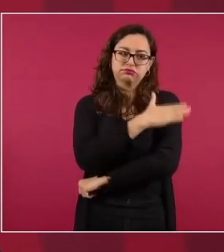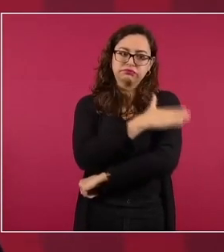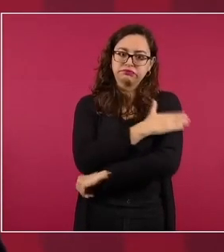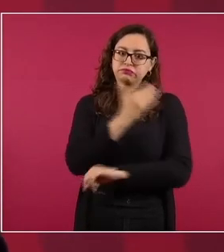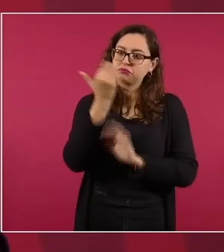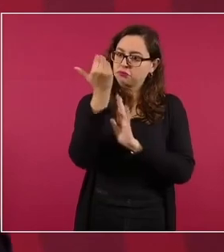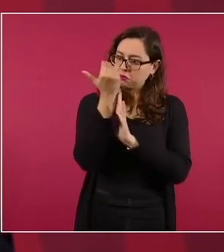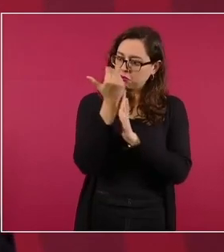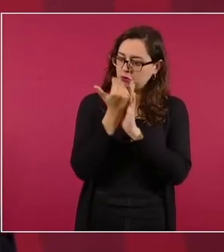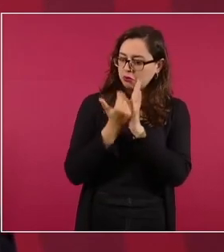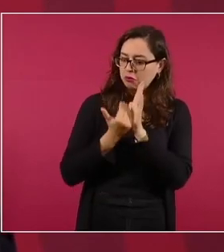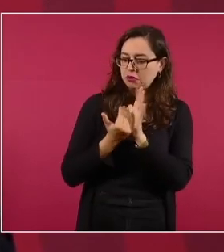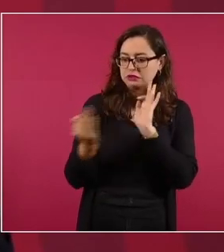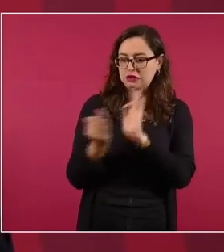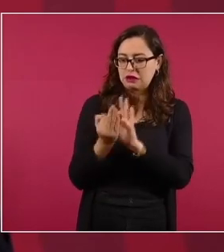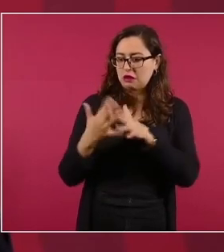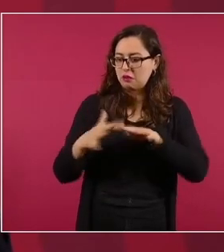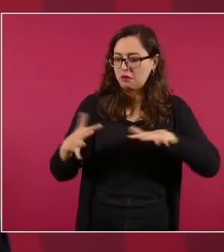hipertensión